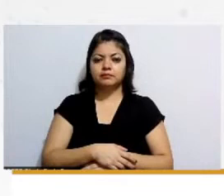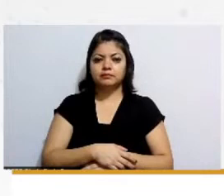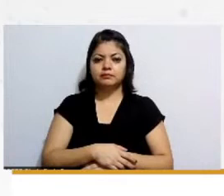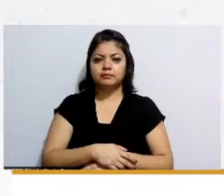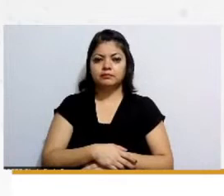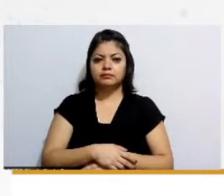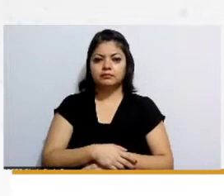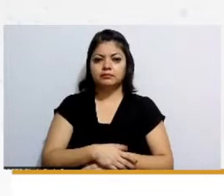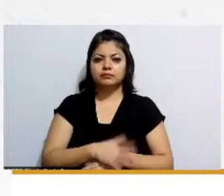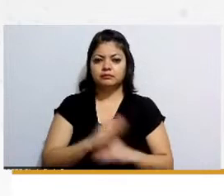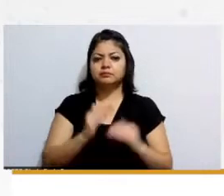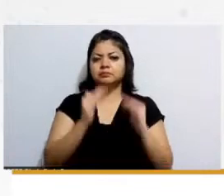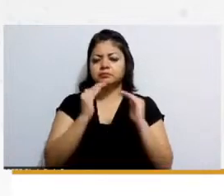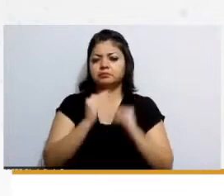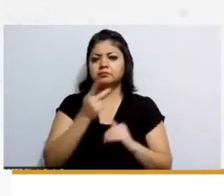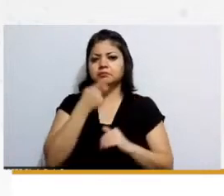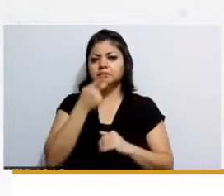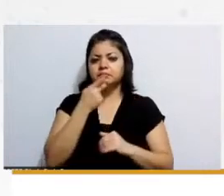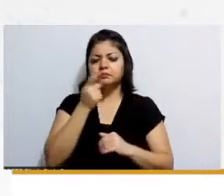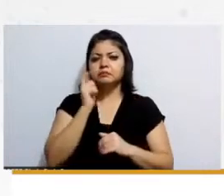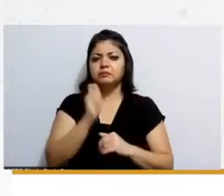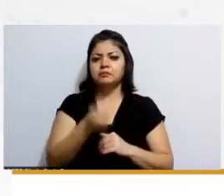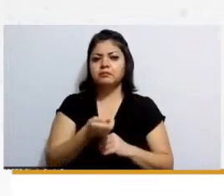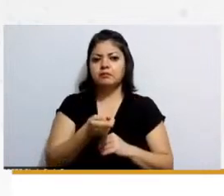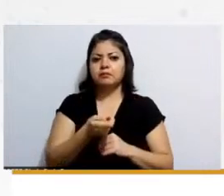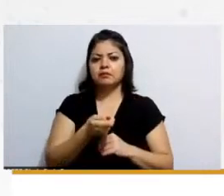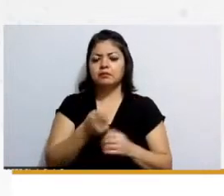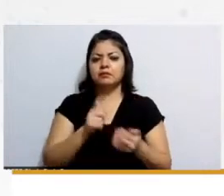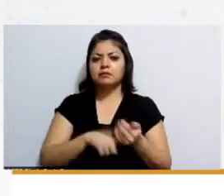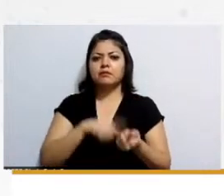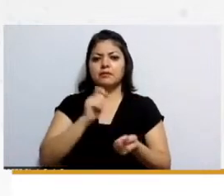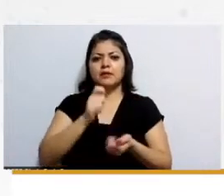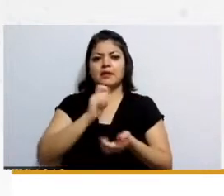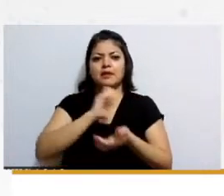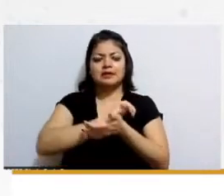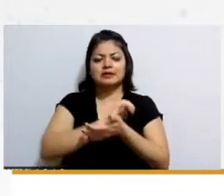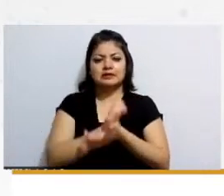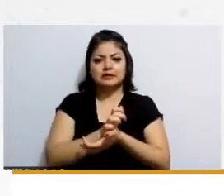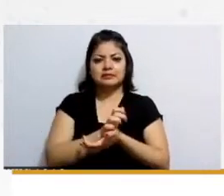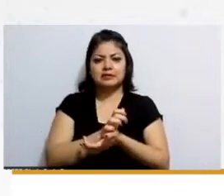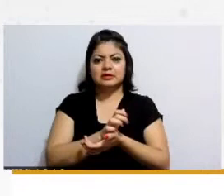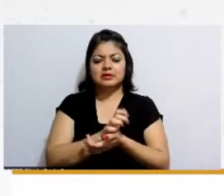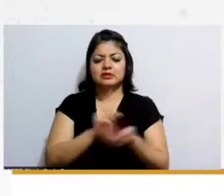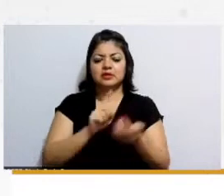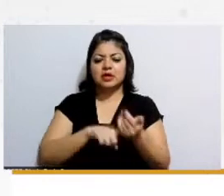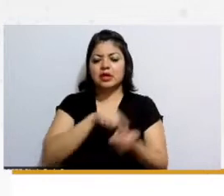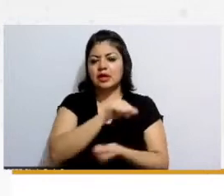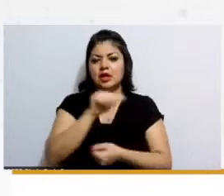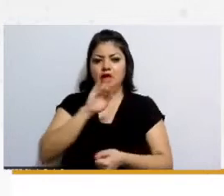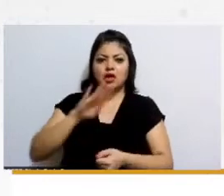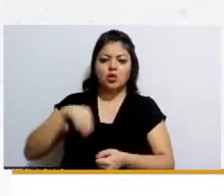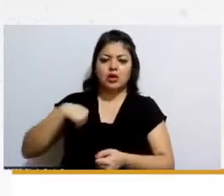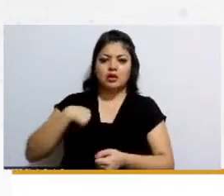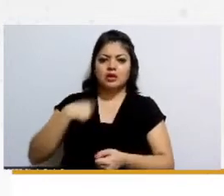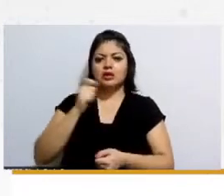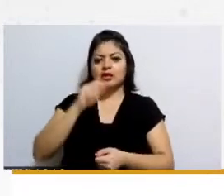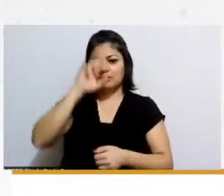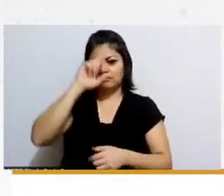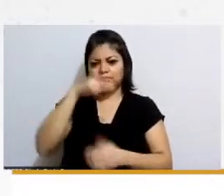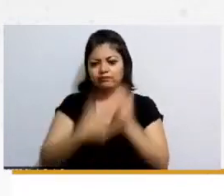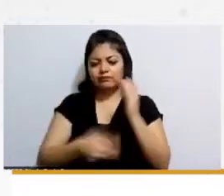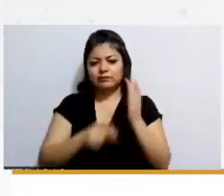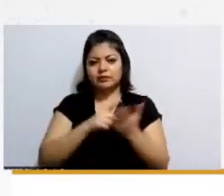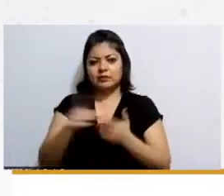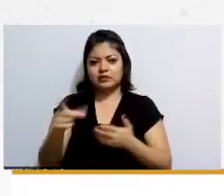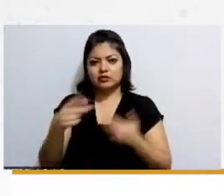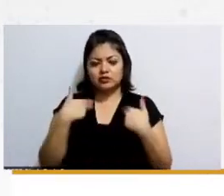también hablaba acerca de lo que la discriminación a las guarderías la violación a derechos humanos a la